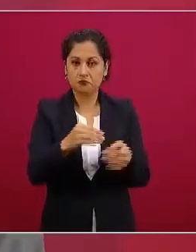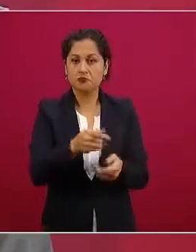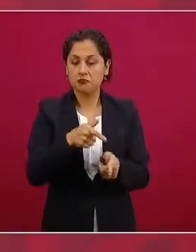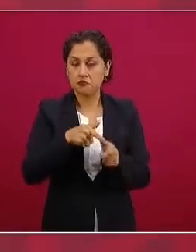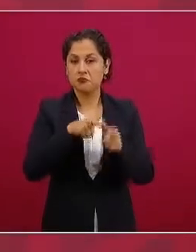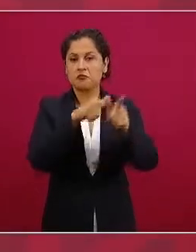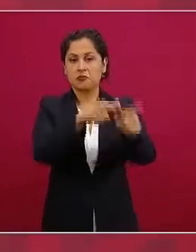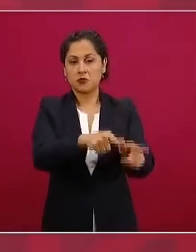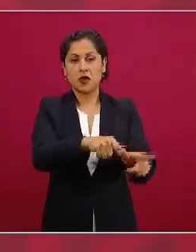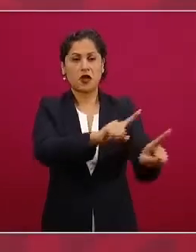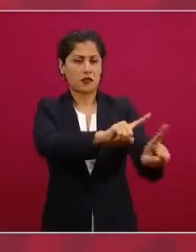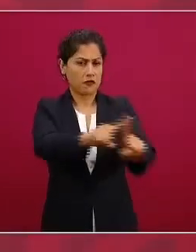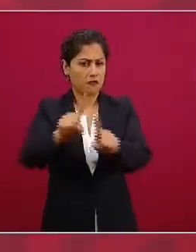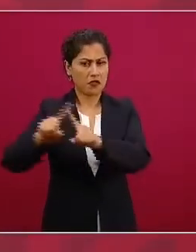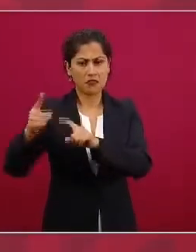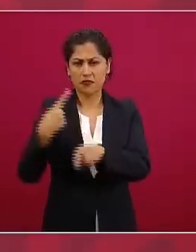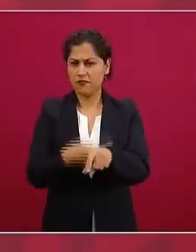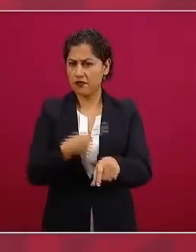sea